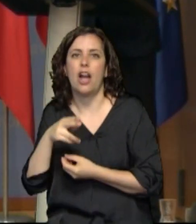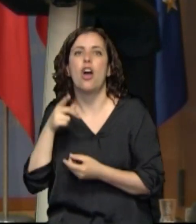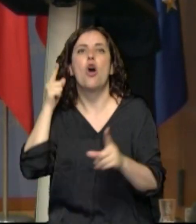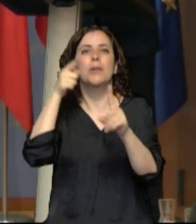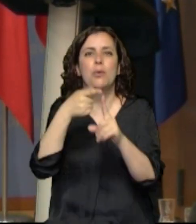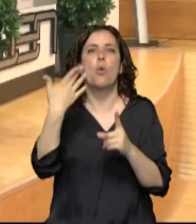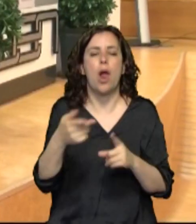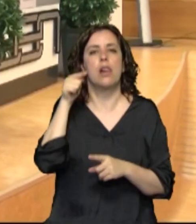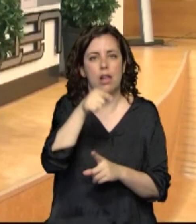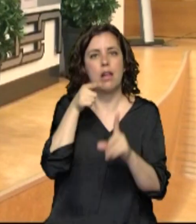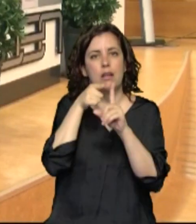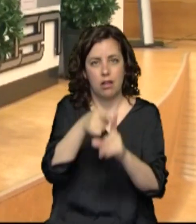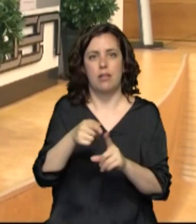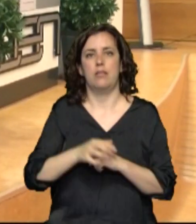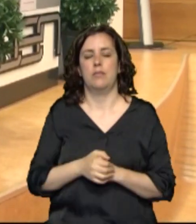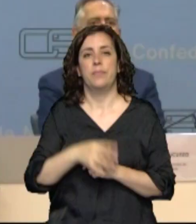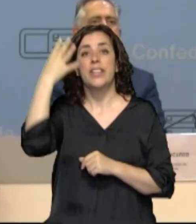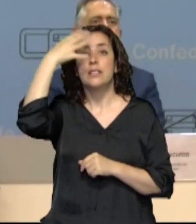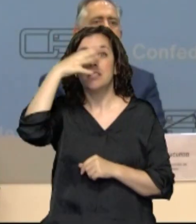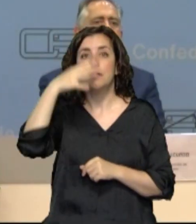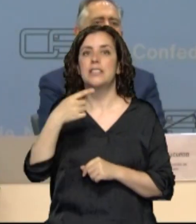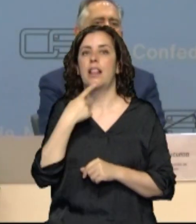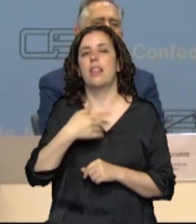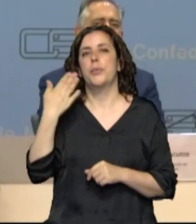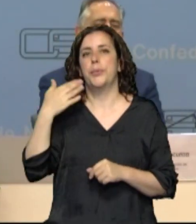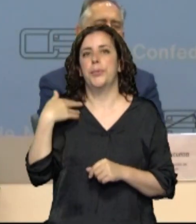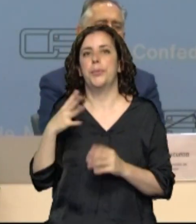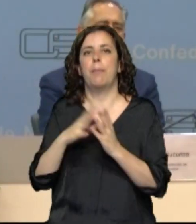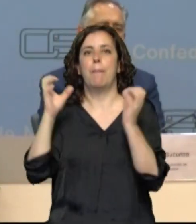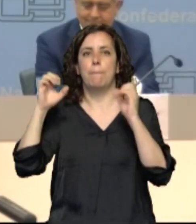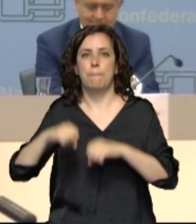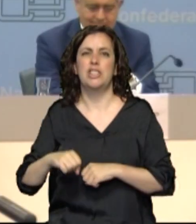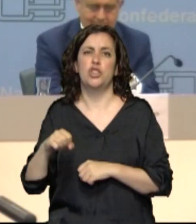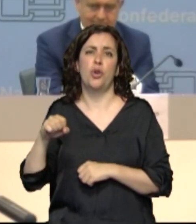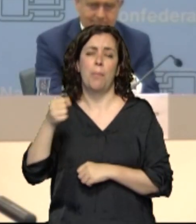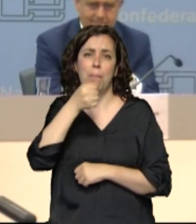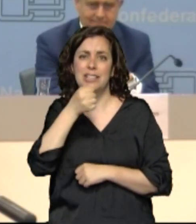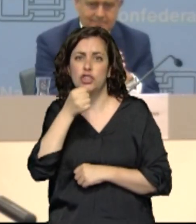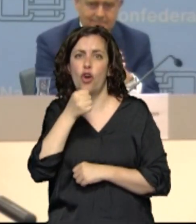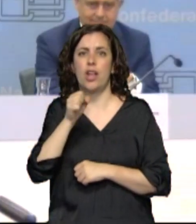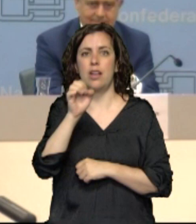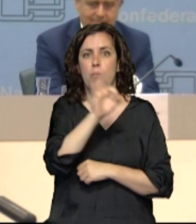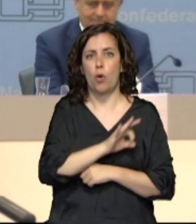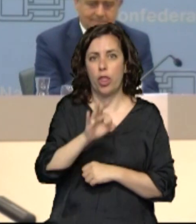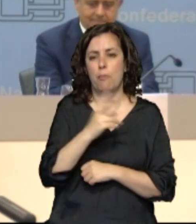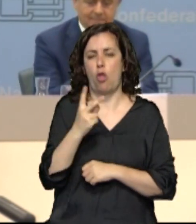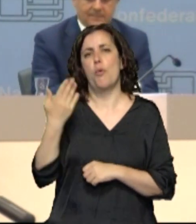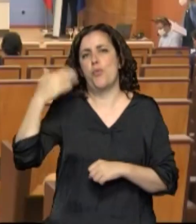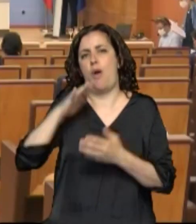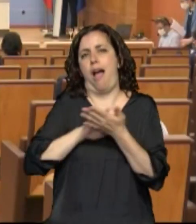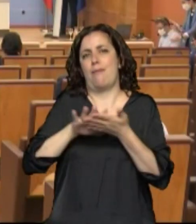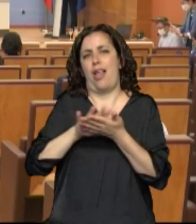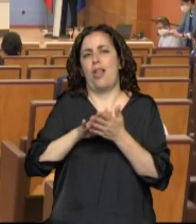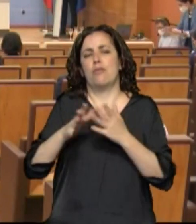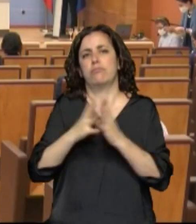afirmado que era una cuestión que ya estaba contemplada en el pacto de gobierno entre PSOE y Unidas Podemos. Por ello, asegura que espera que la polémica generada